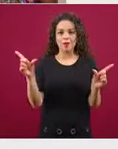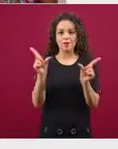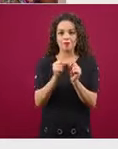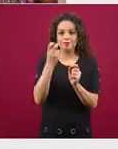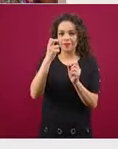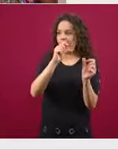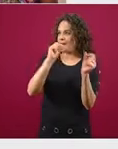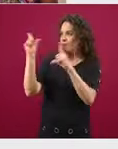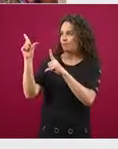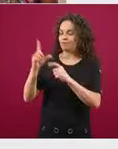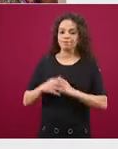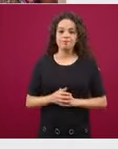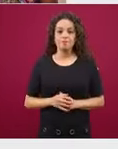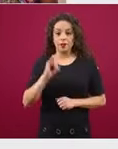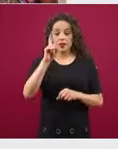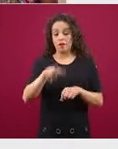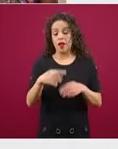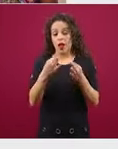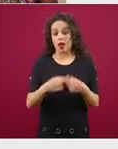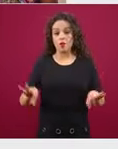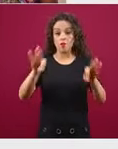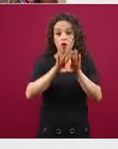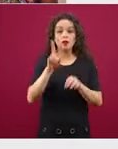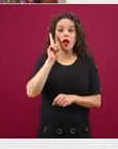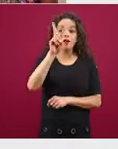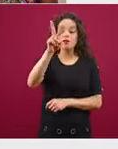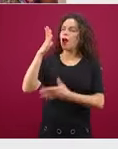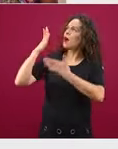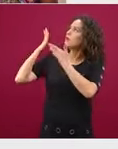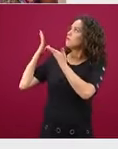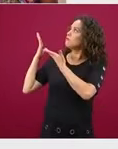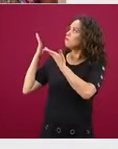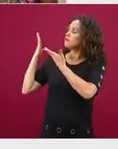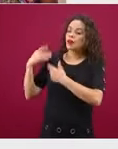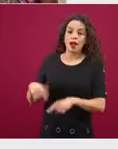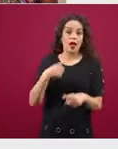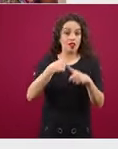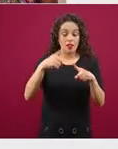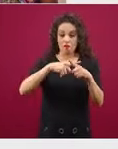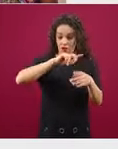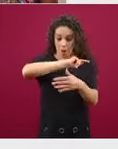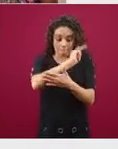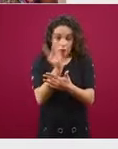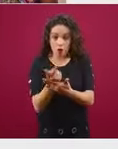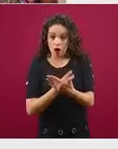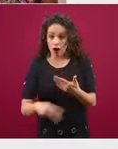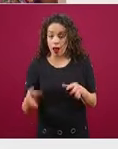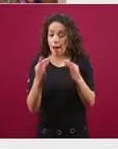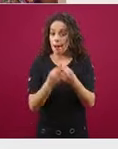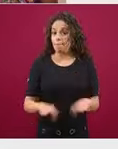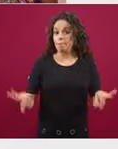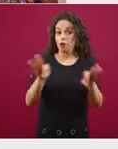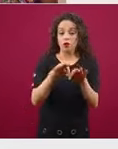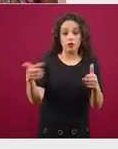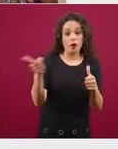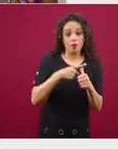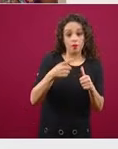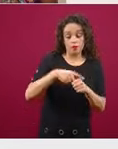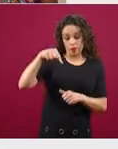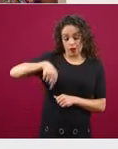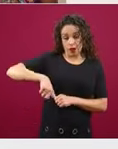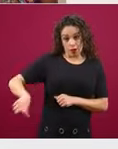muy importante mostrar que en la mayoría de los programas prioritarios de nuestro gobierno,